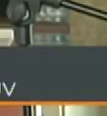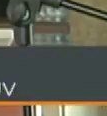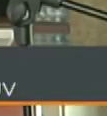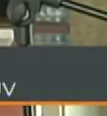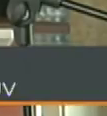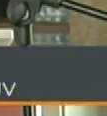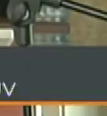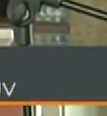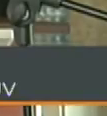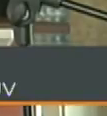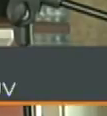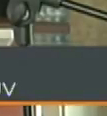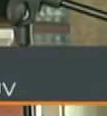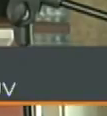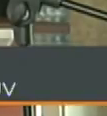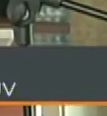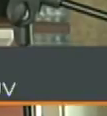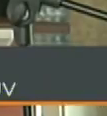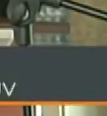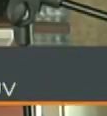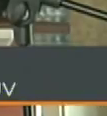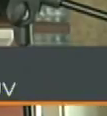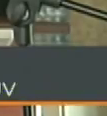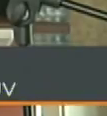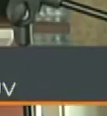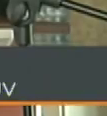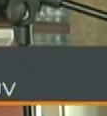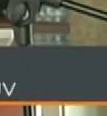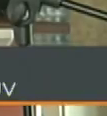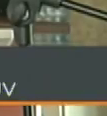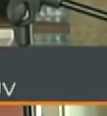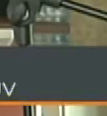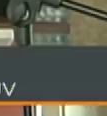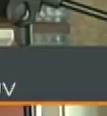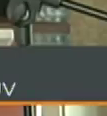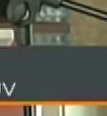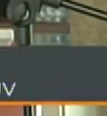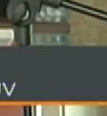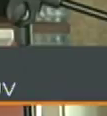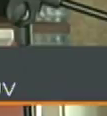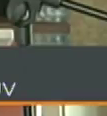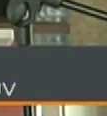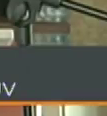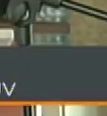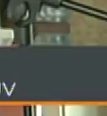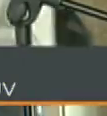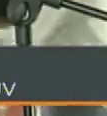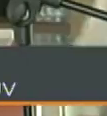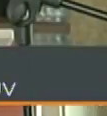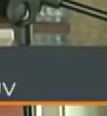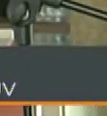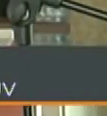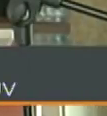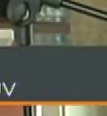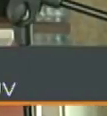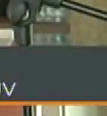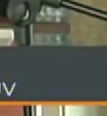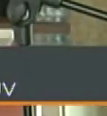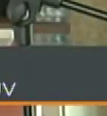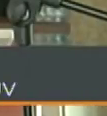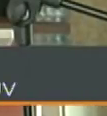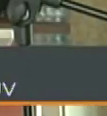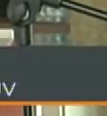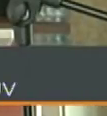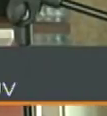estábamos y estamos muy cerca de un acuerdo definitivo en temas fundamentales con la oposición venezolana